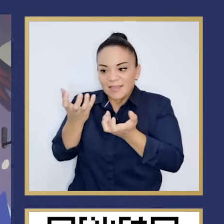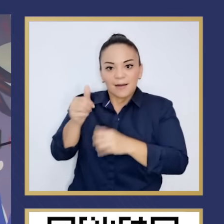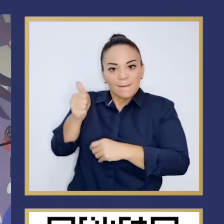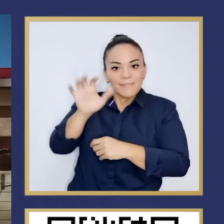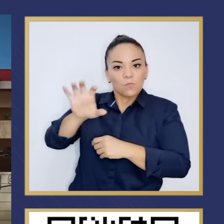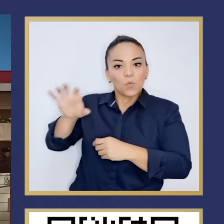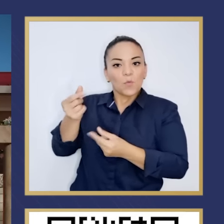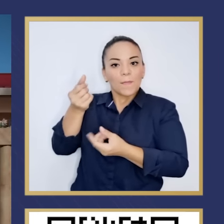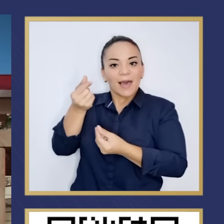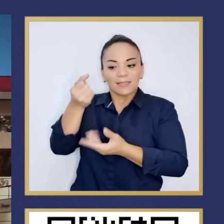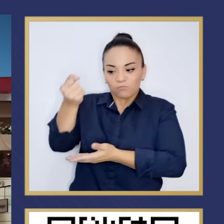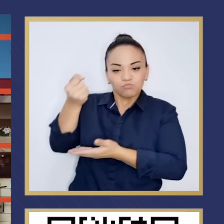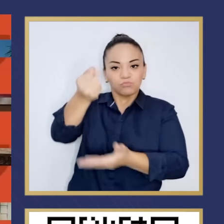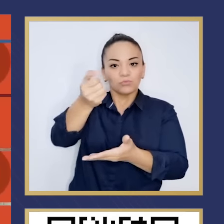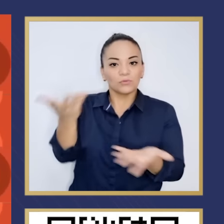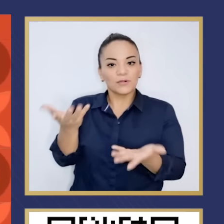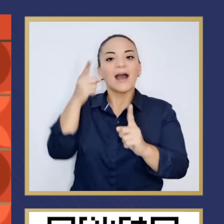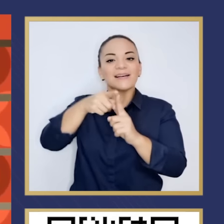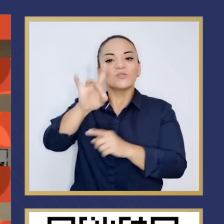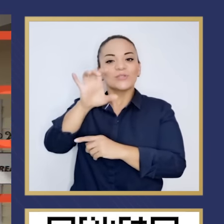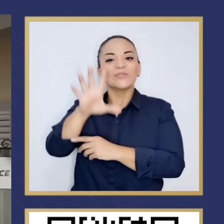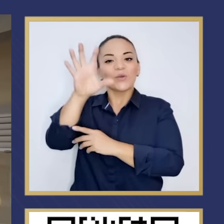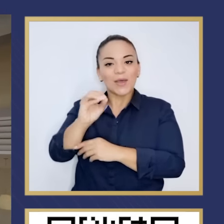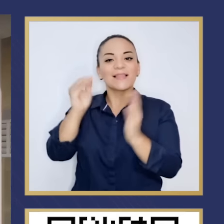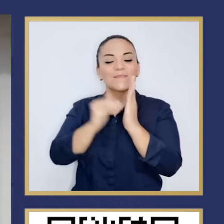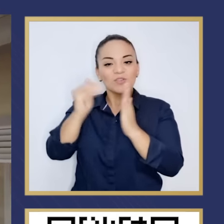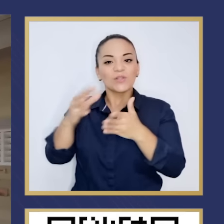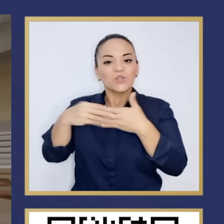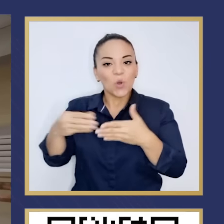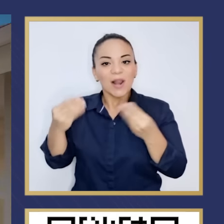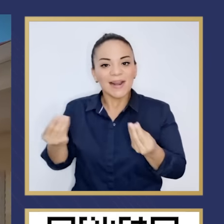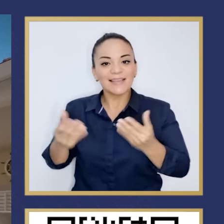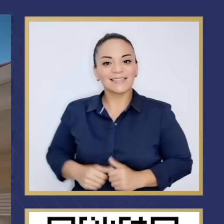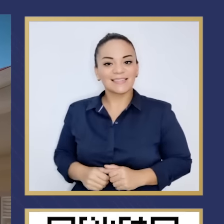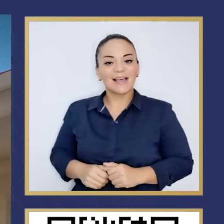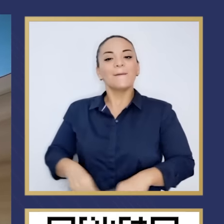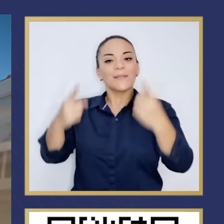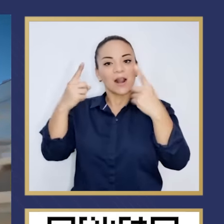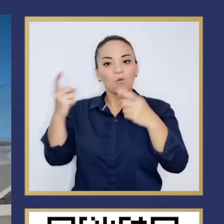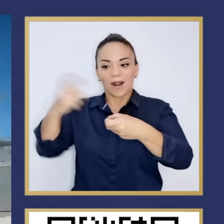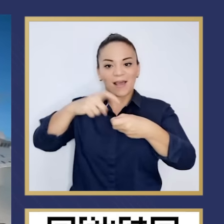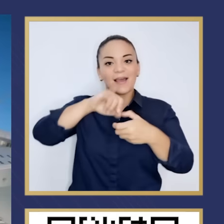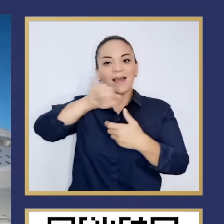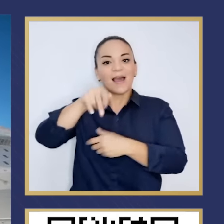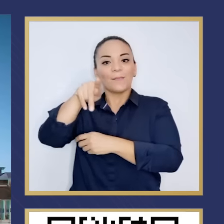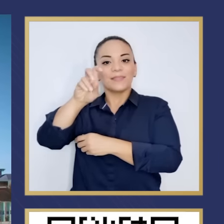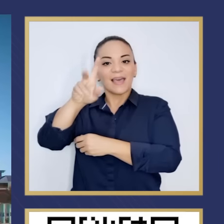propio capital hasta 850 millones de dólares para ser socios de Javdeva?